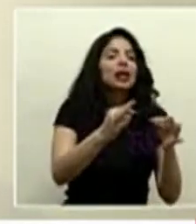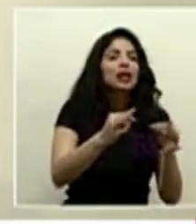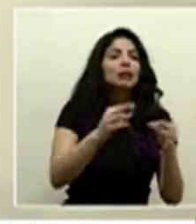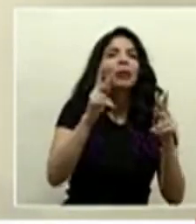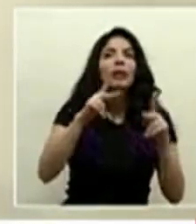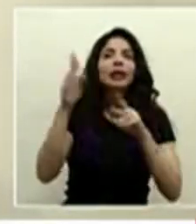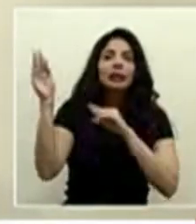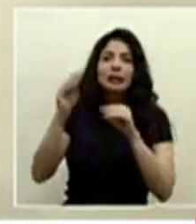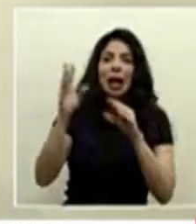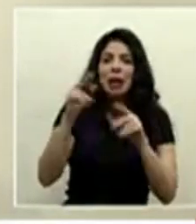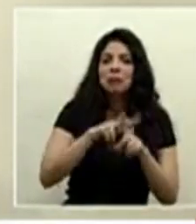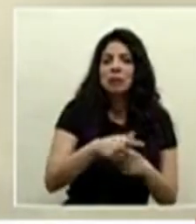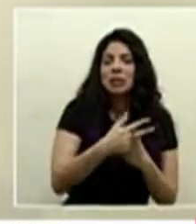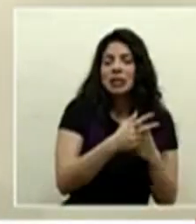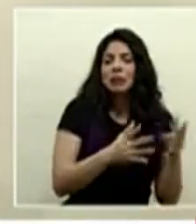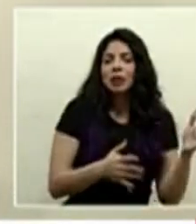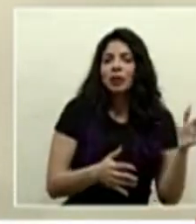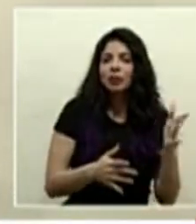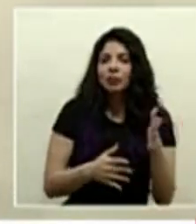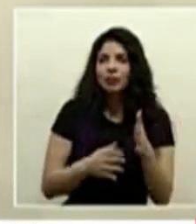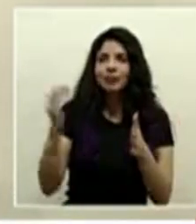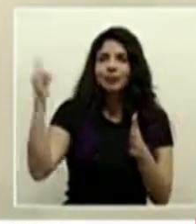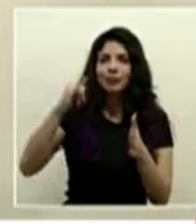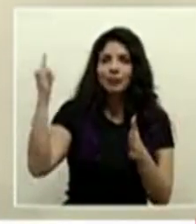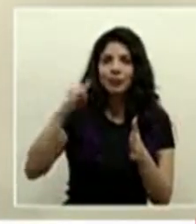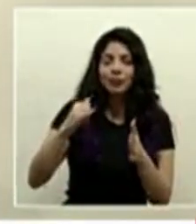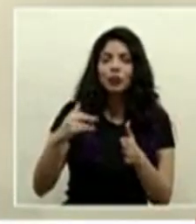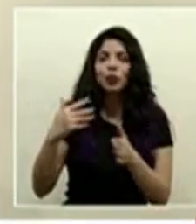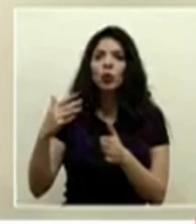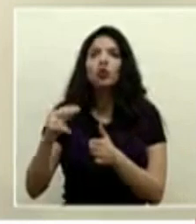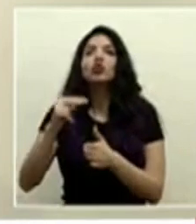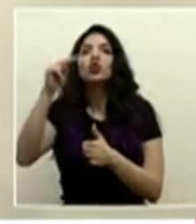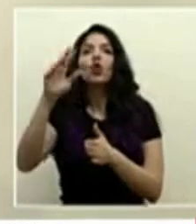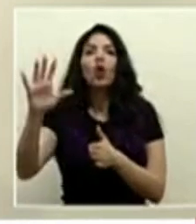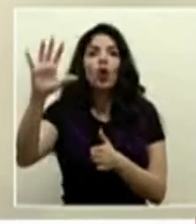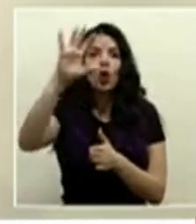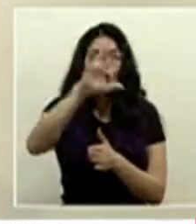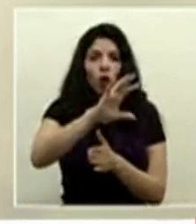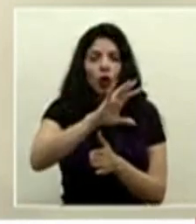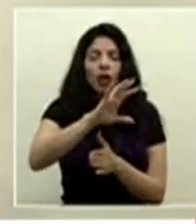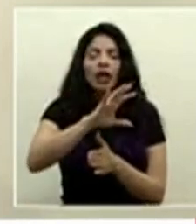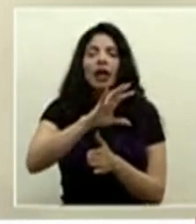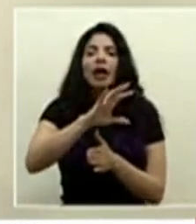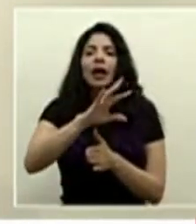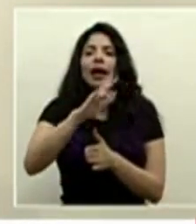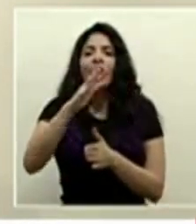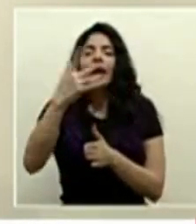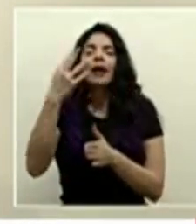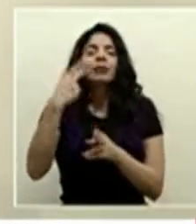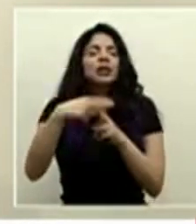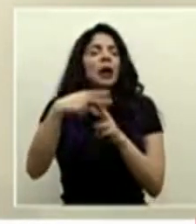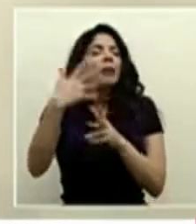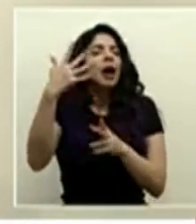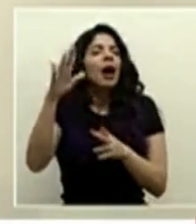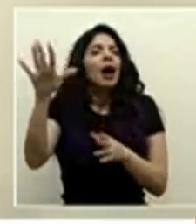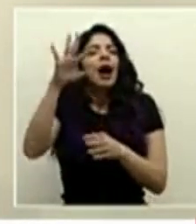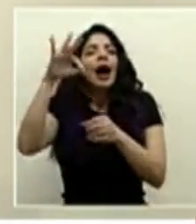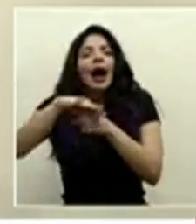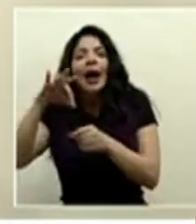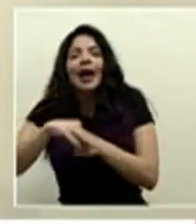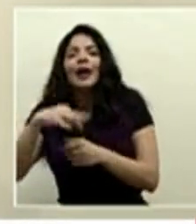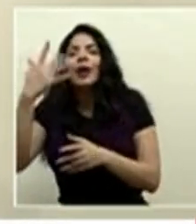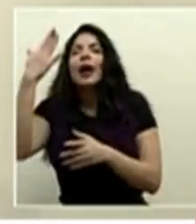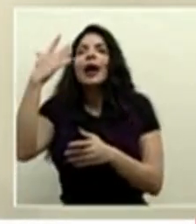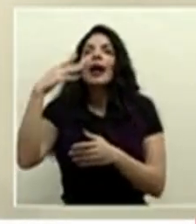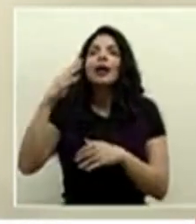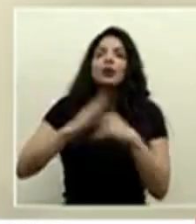repatriada verdad que volvía después vimos el asunto de zona norte de como se llama lo que es el sector agrícola lo que